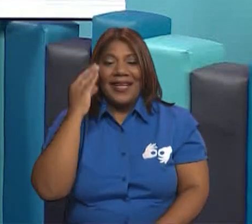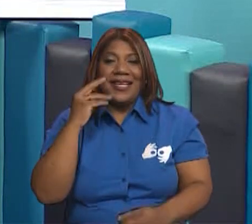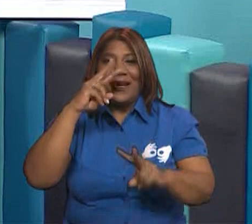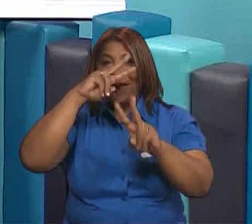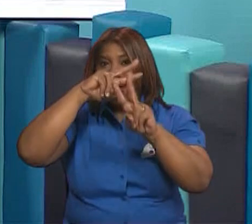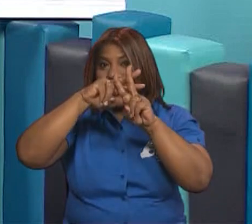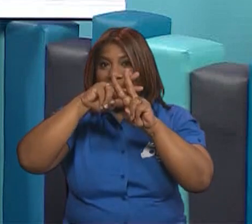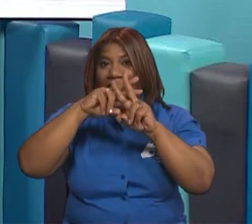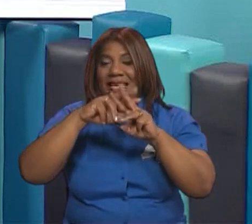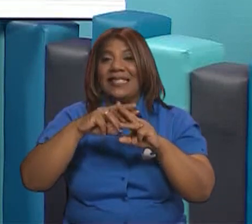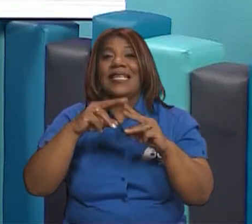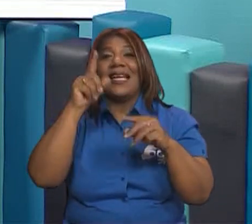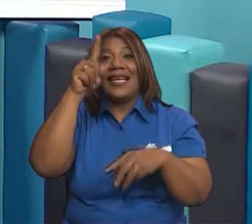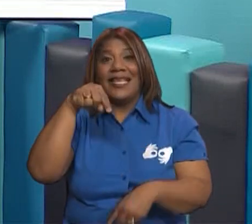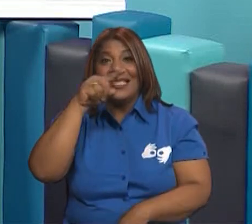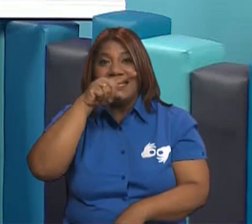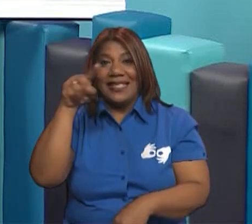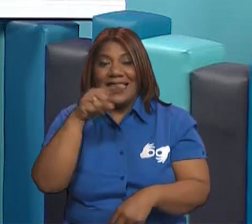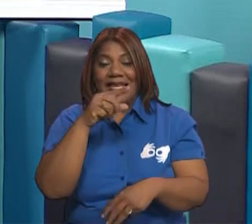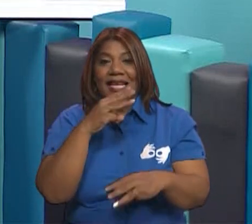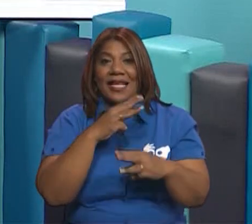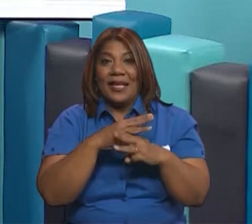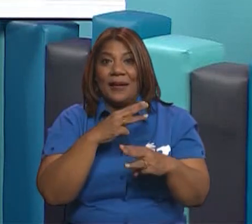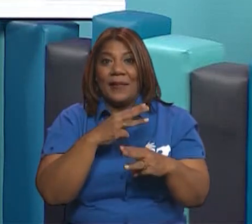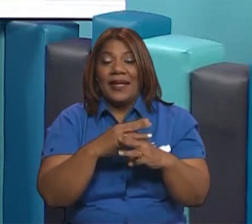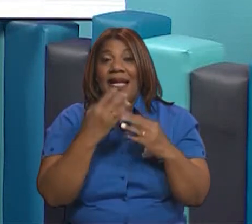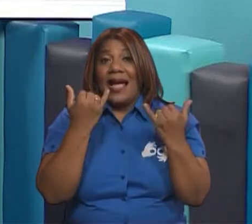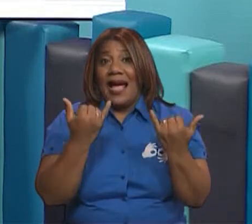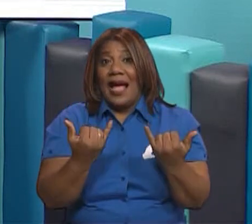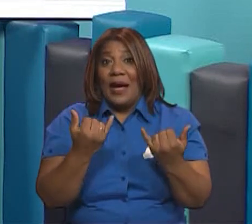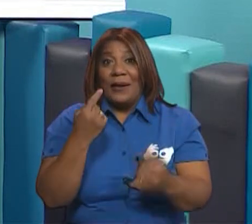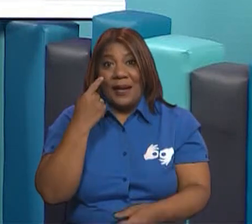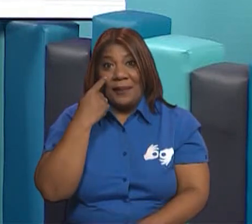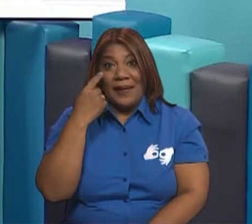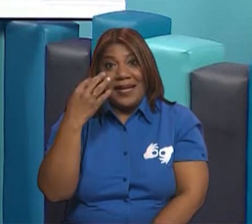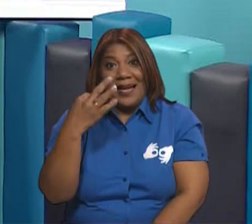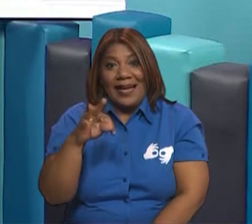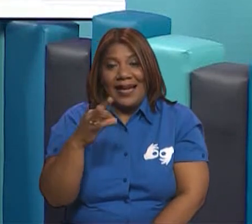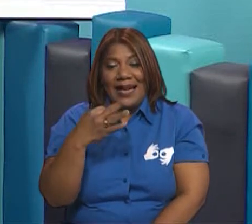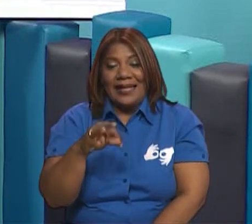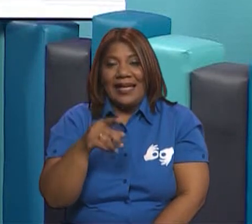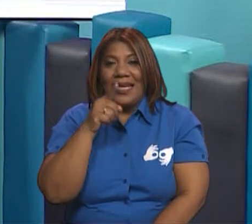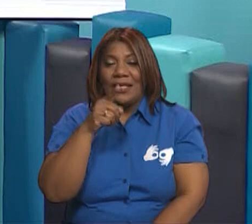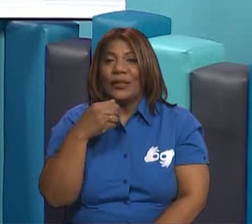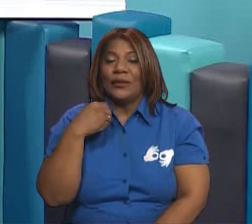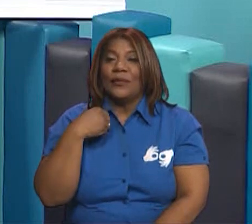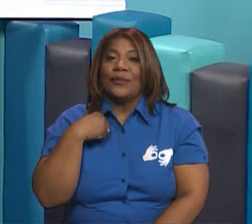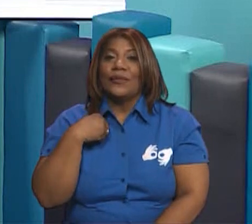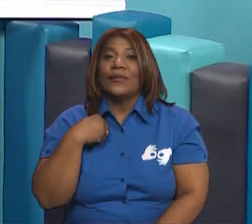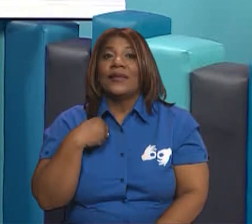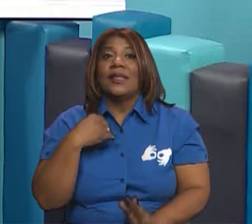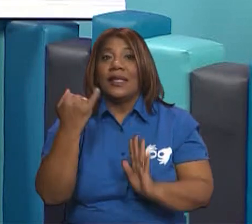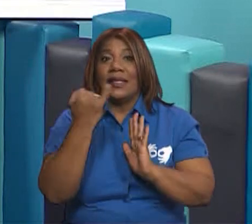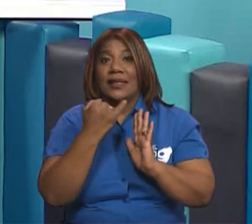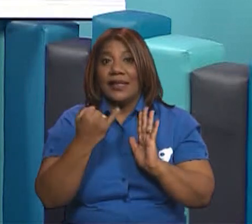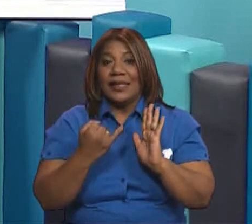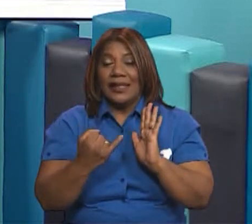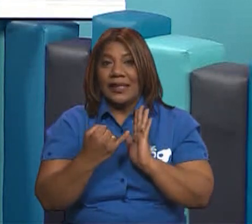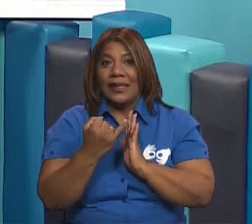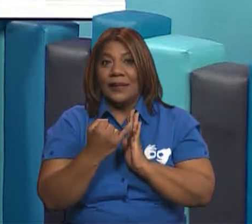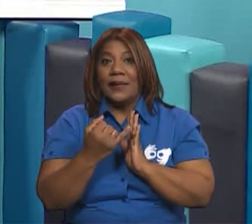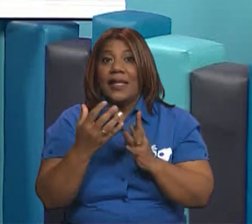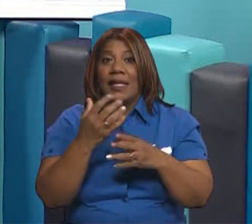ayudarlo. Y como boleto de salida, vamos a recortar o dibujar para luego recortar polígonos.